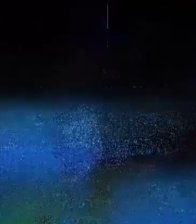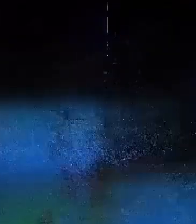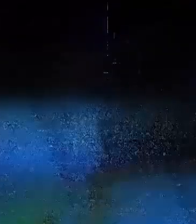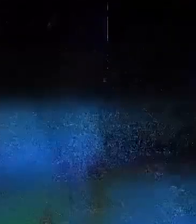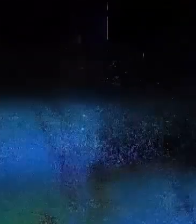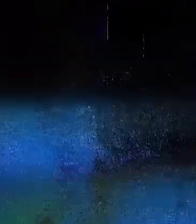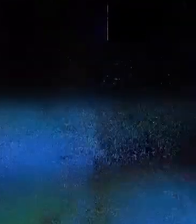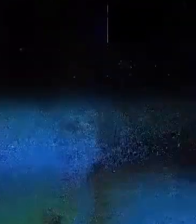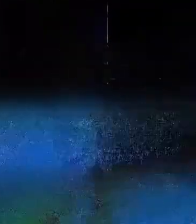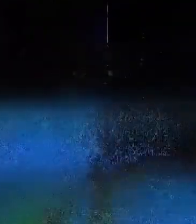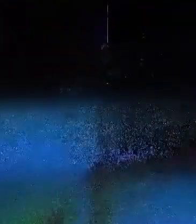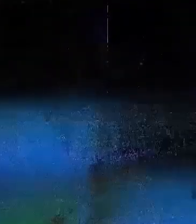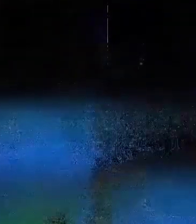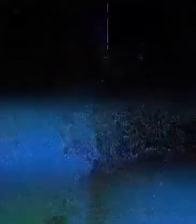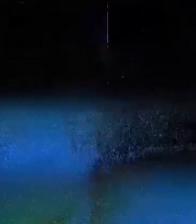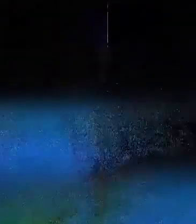Gracias por ver el video.